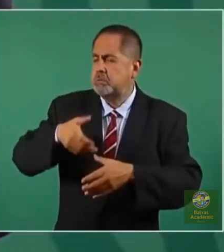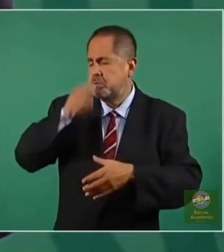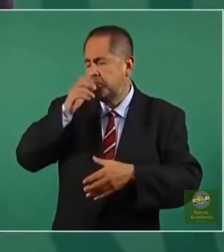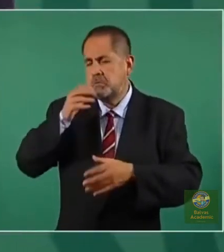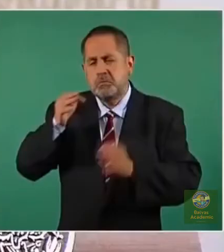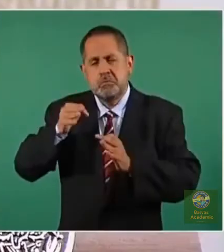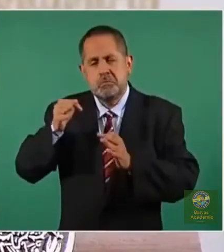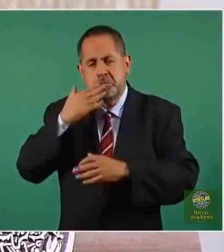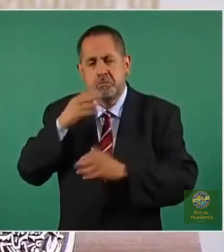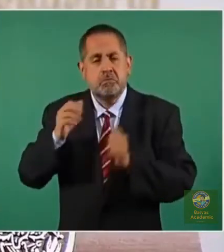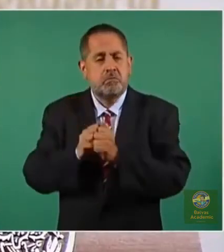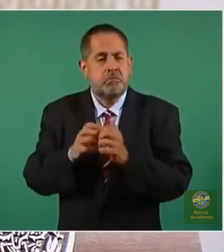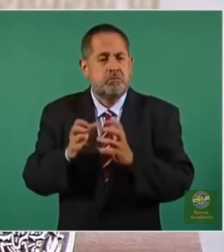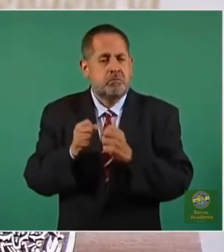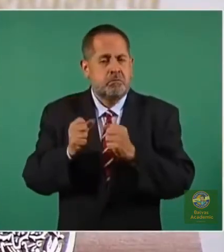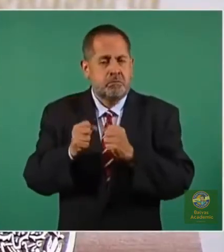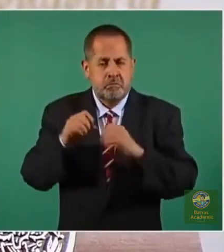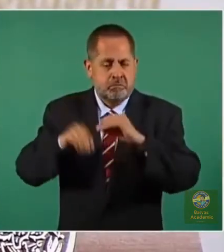con masa,